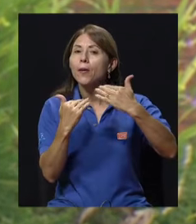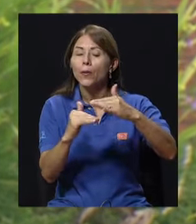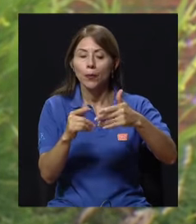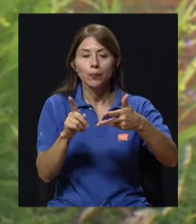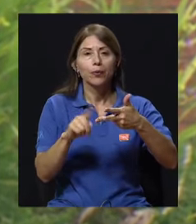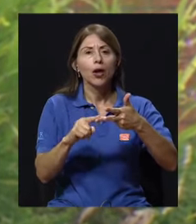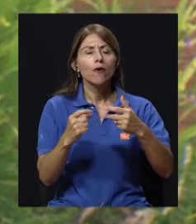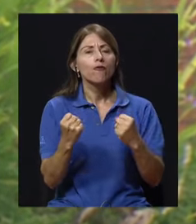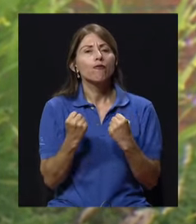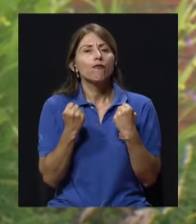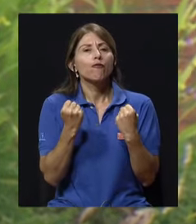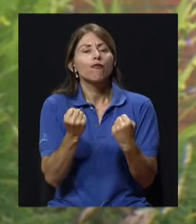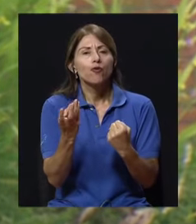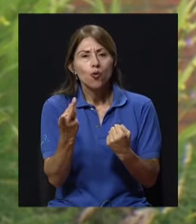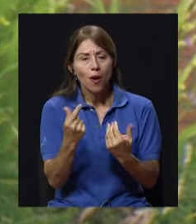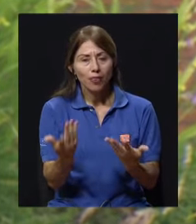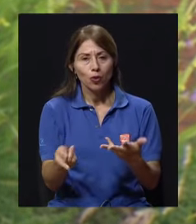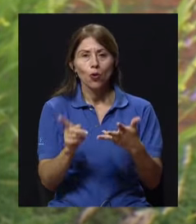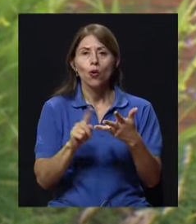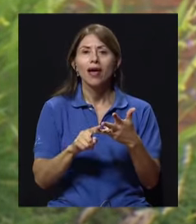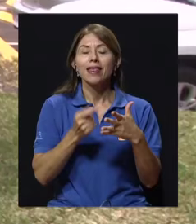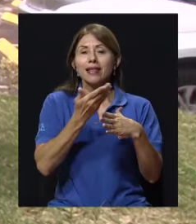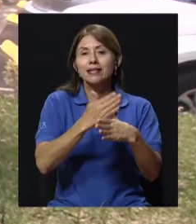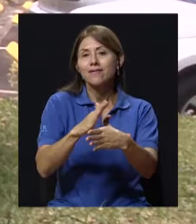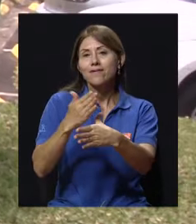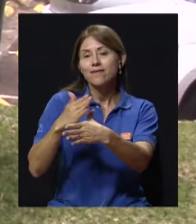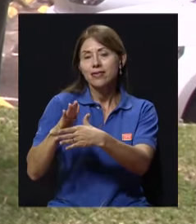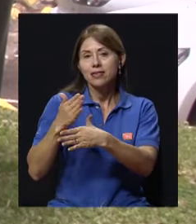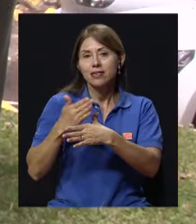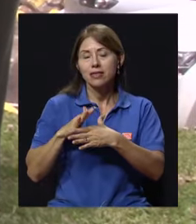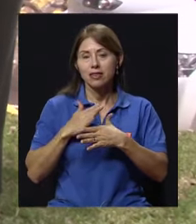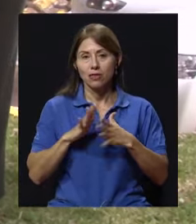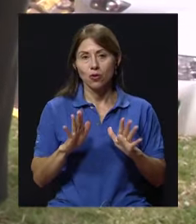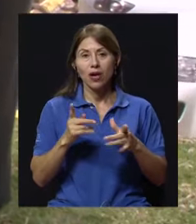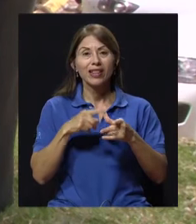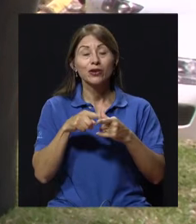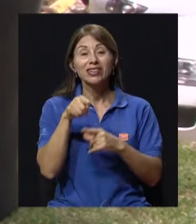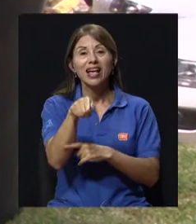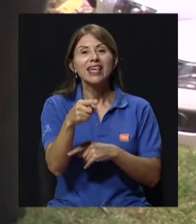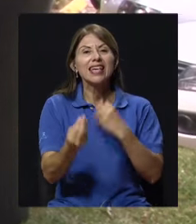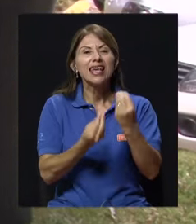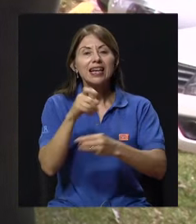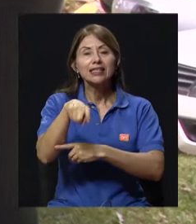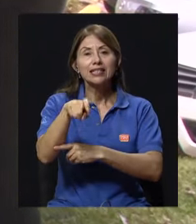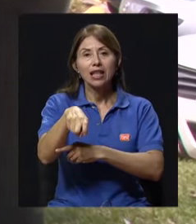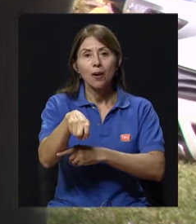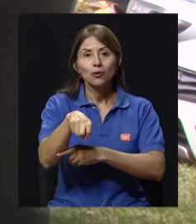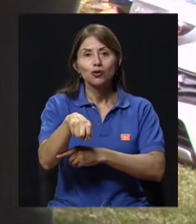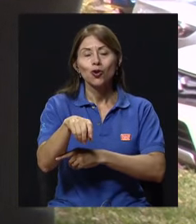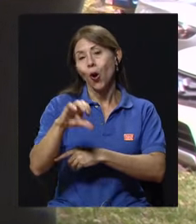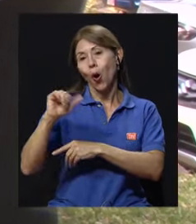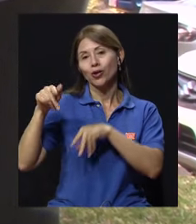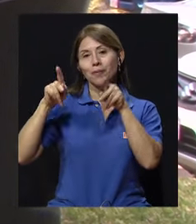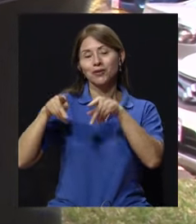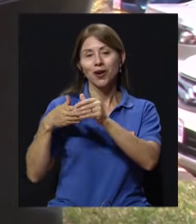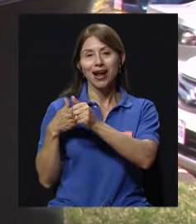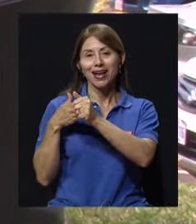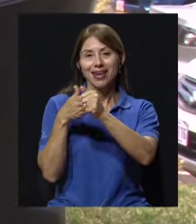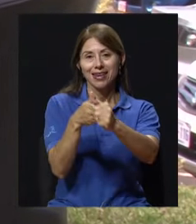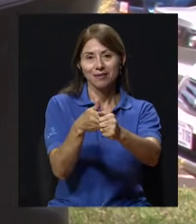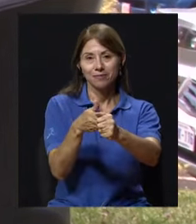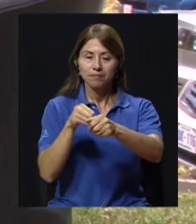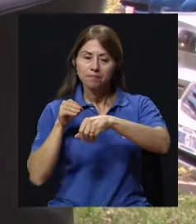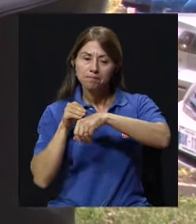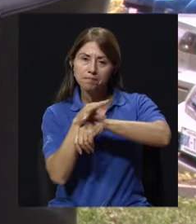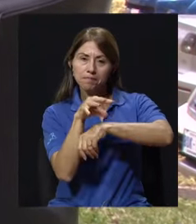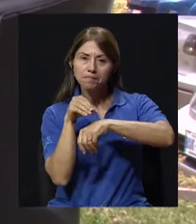y va a ir dividido por sesiones. Entonces ya ahí lo que vamos a necesitar es una persona ya guía, ¿verdad? Un especialista en